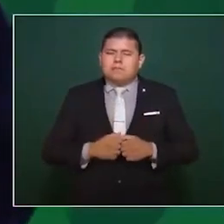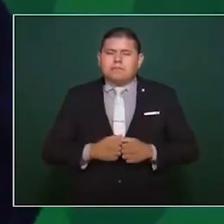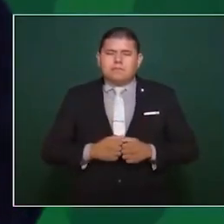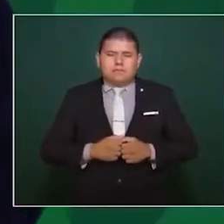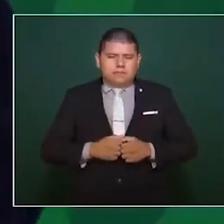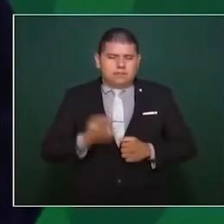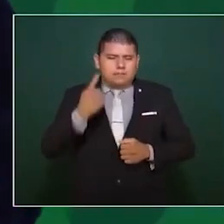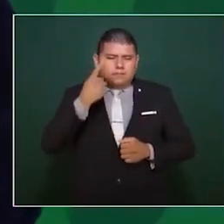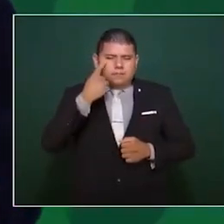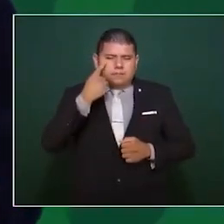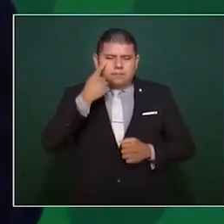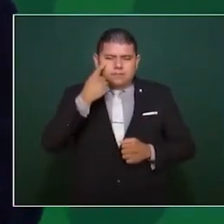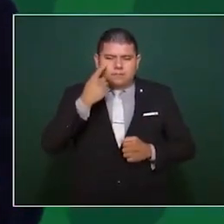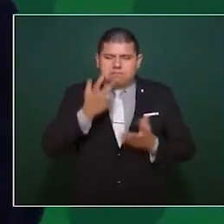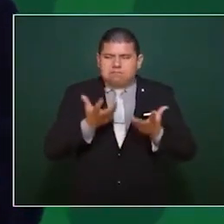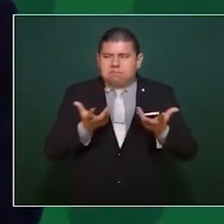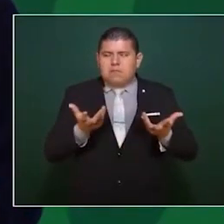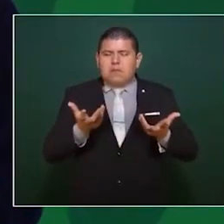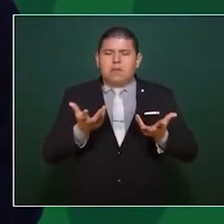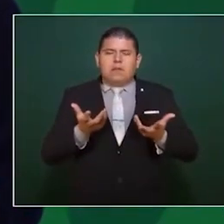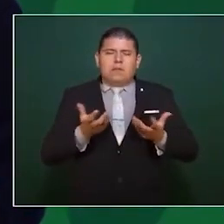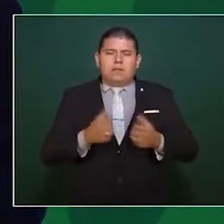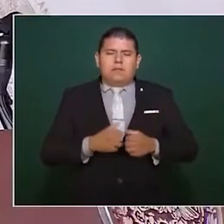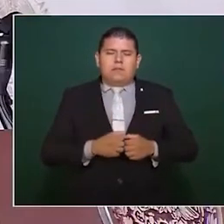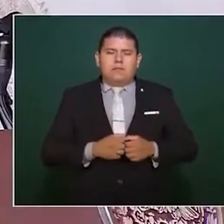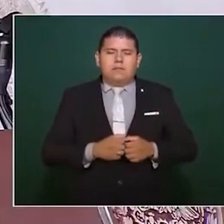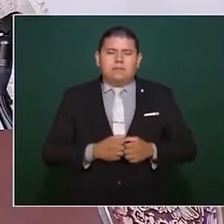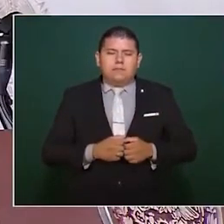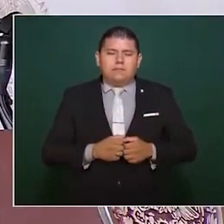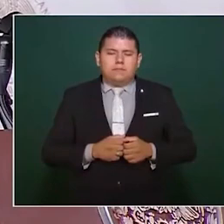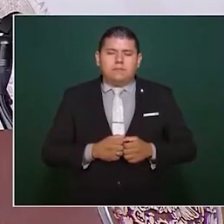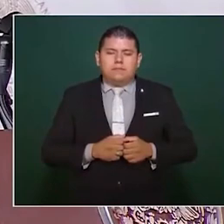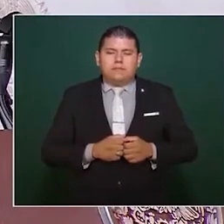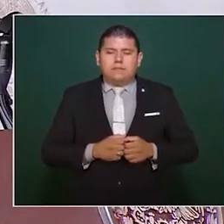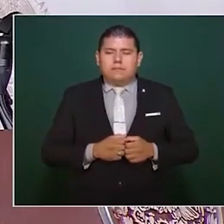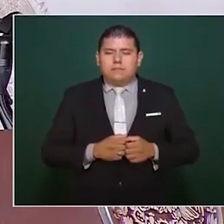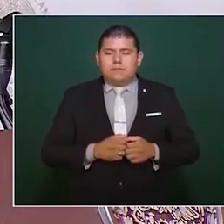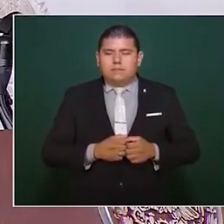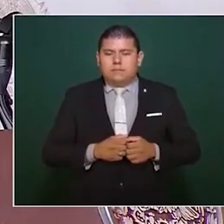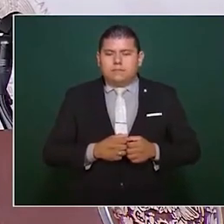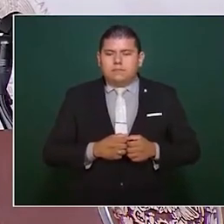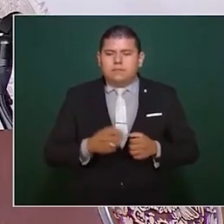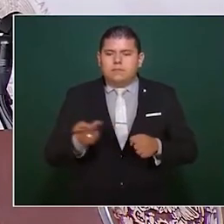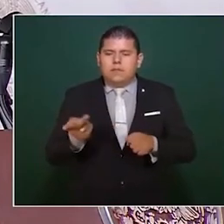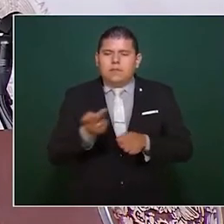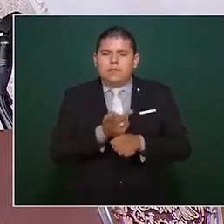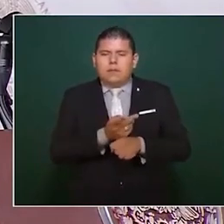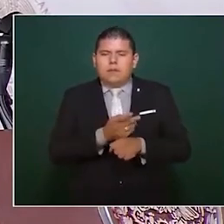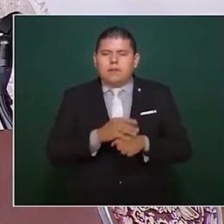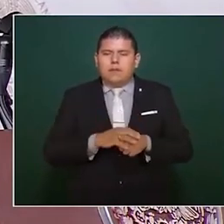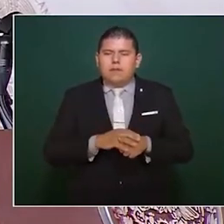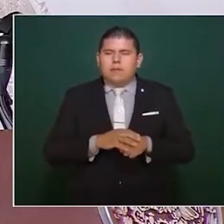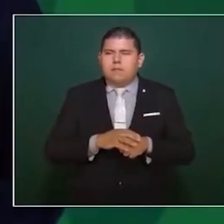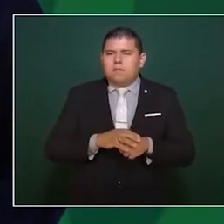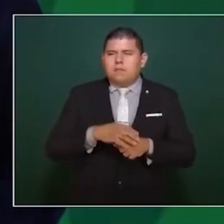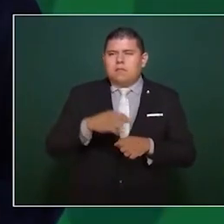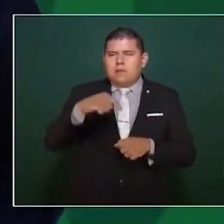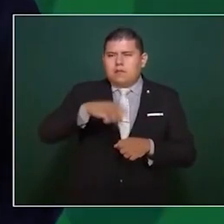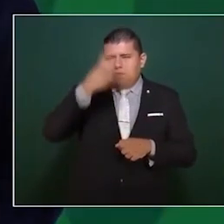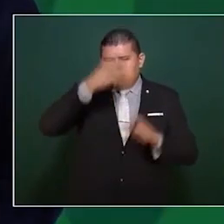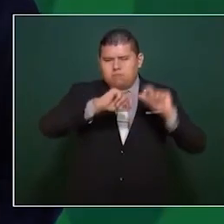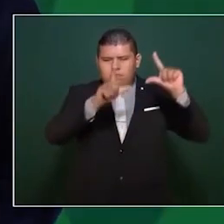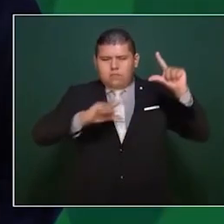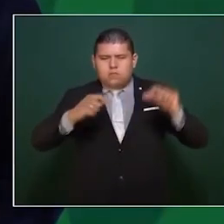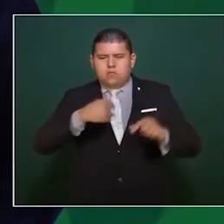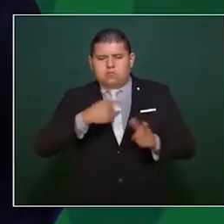me dan una aceptación del orden del 70 por ciento,